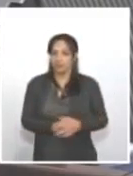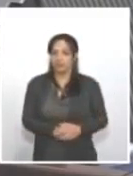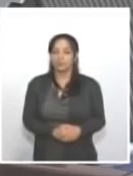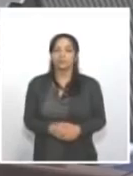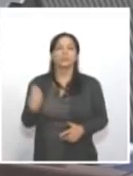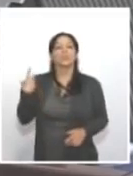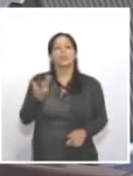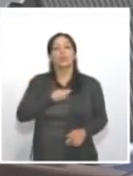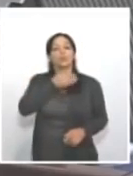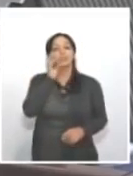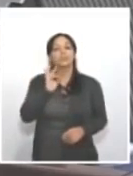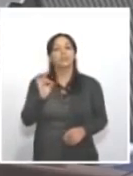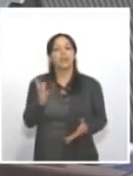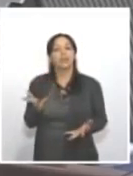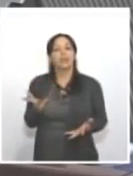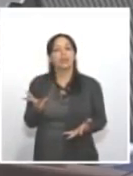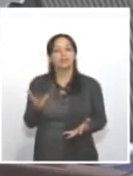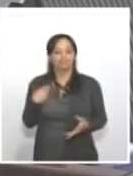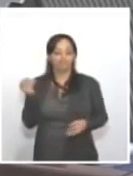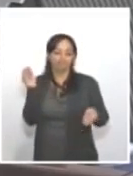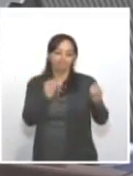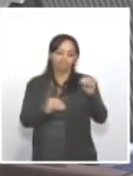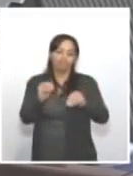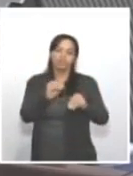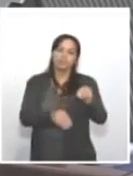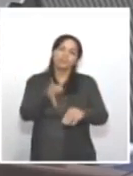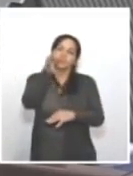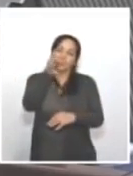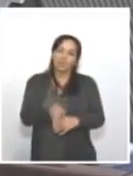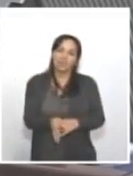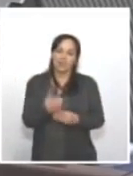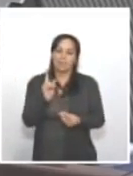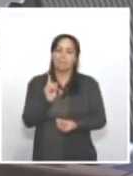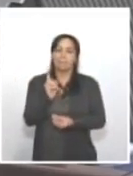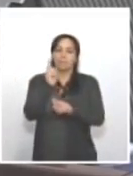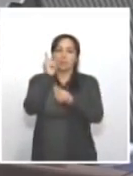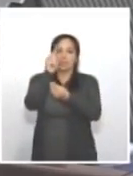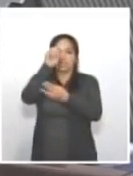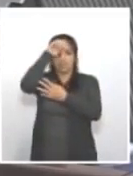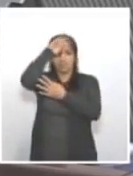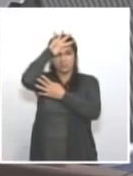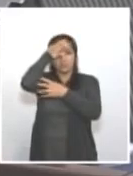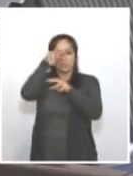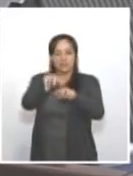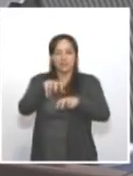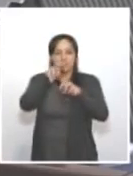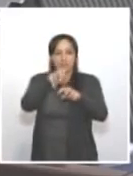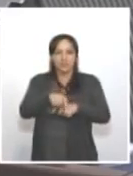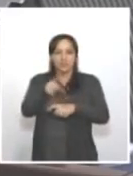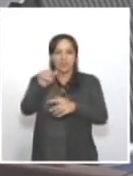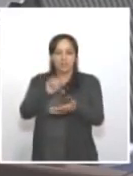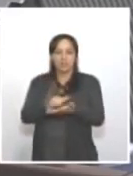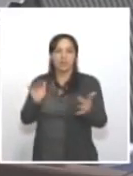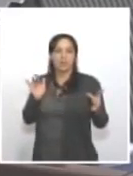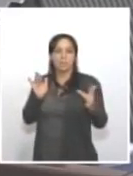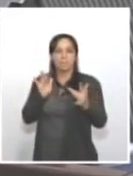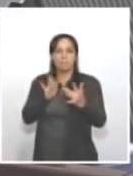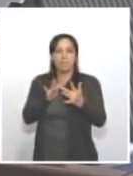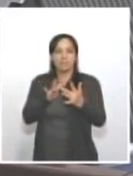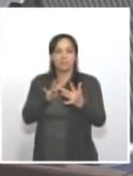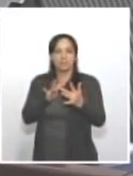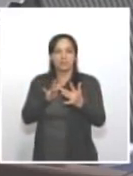diseñamos una verdadera política minera que esté acorde y en